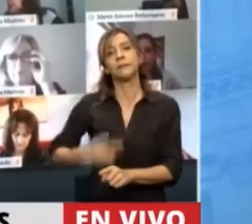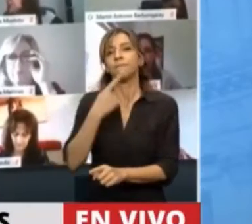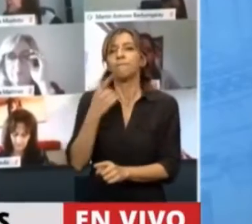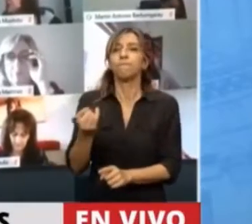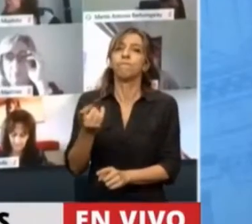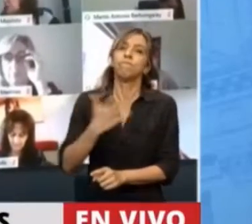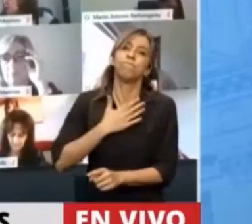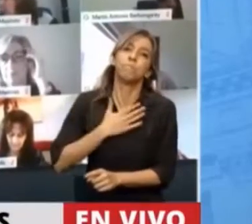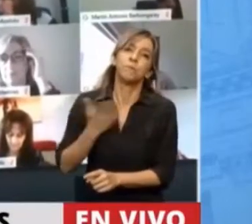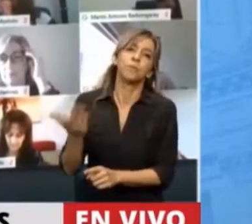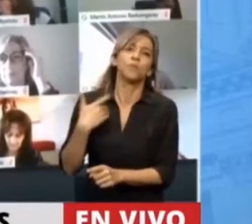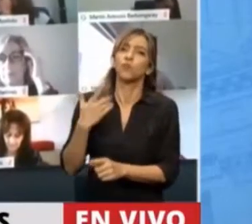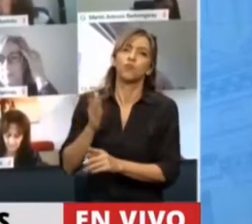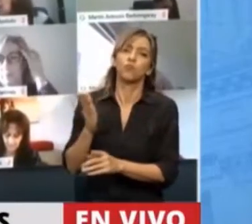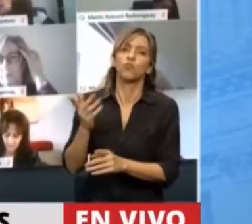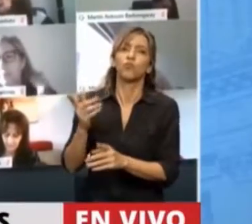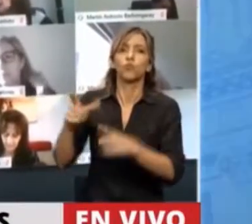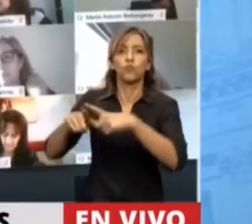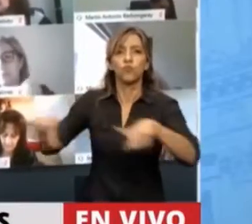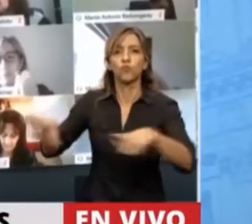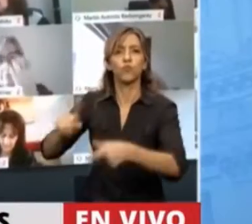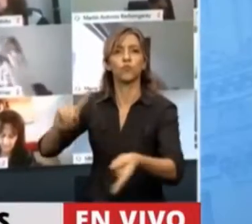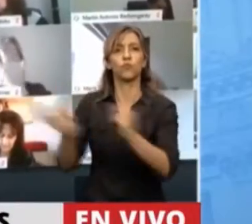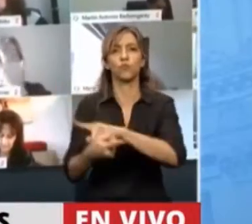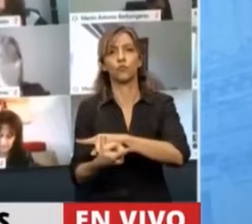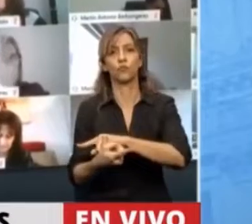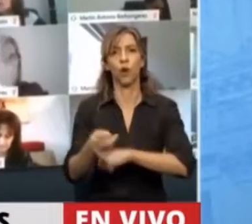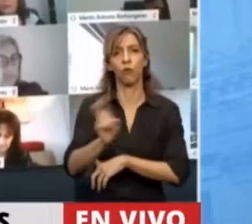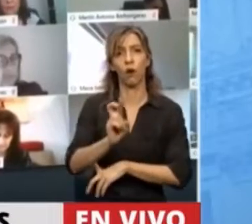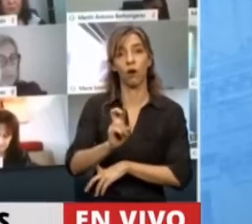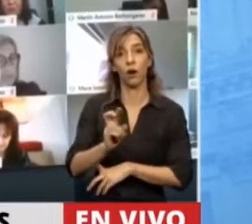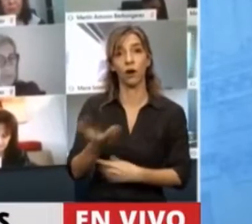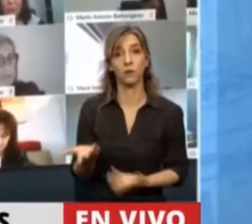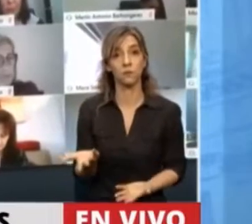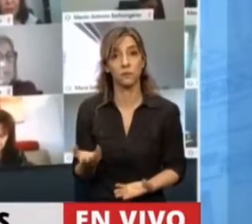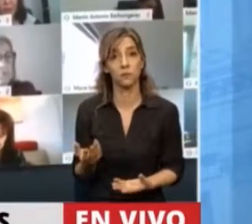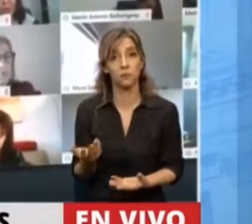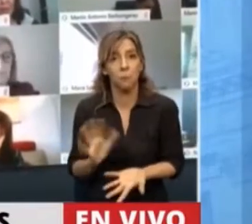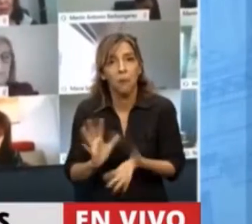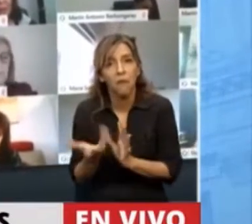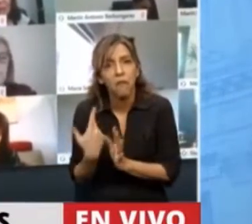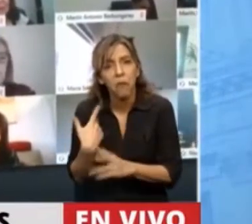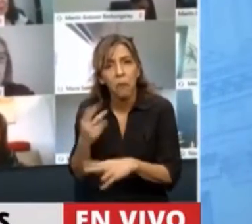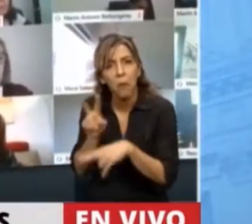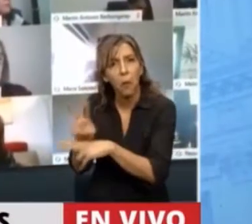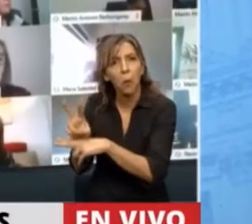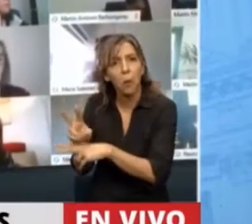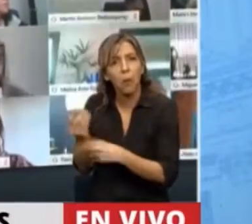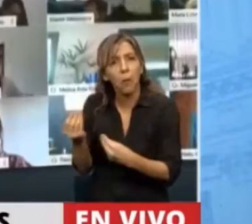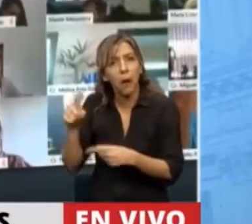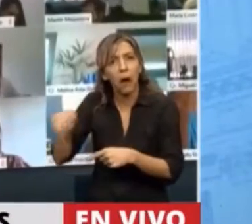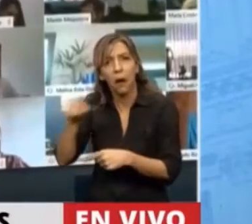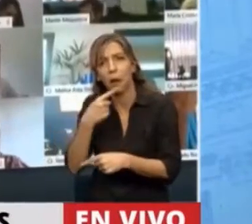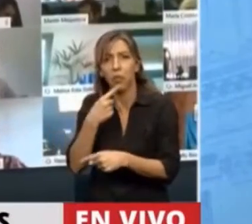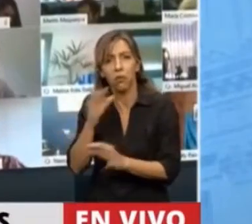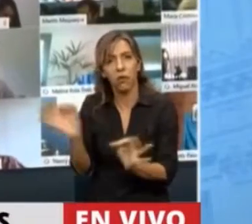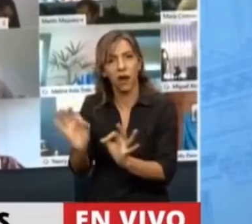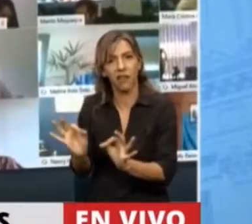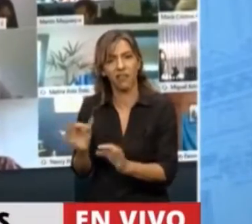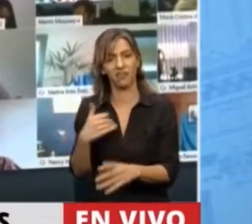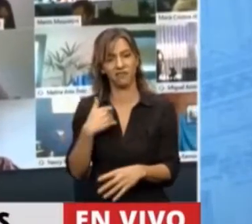emitir títulos en dólares para resguardarlos, para que no tengan tanta incertidumbre.